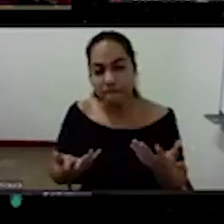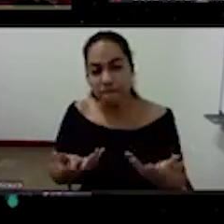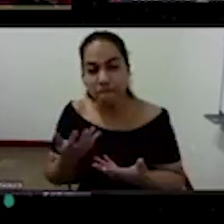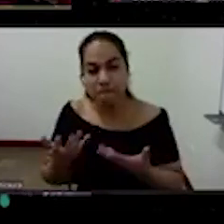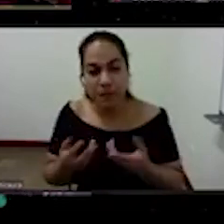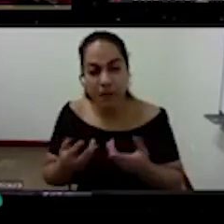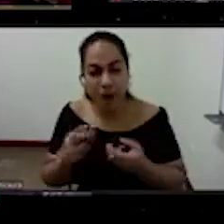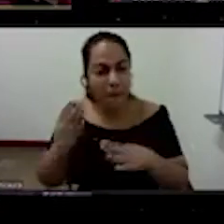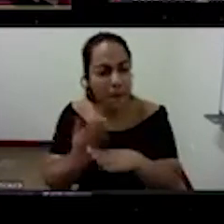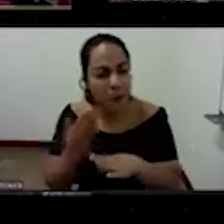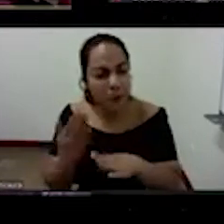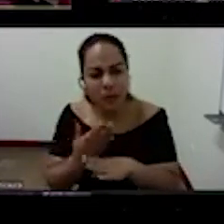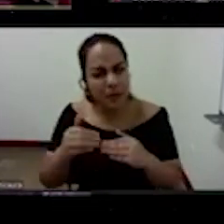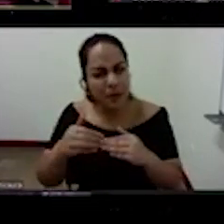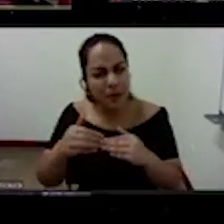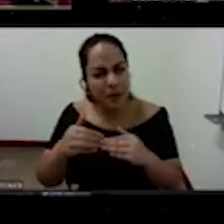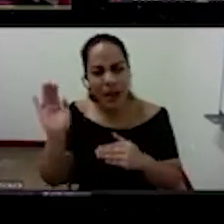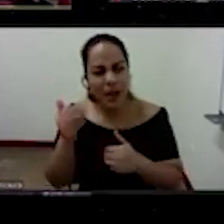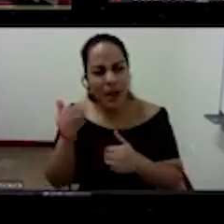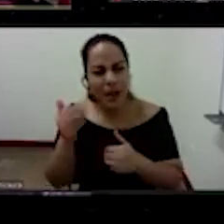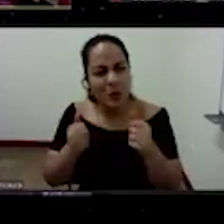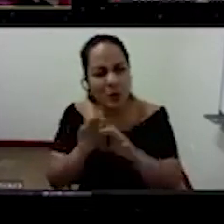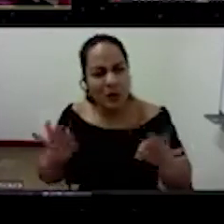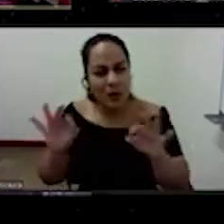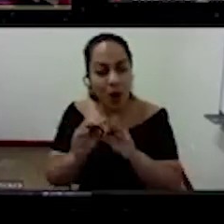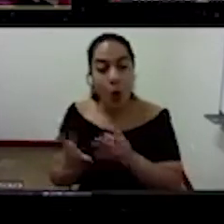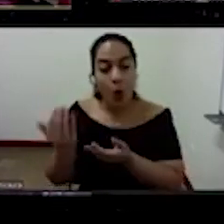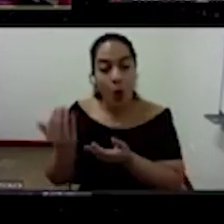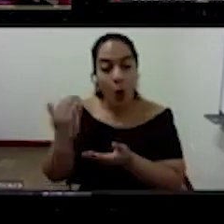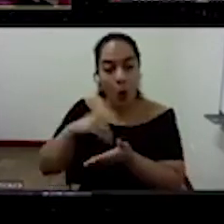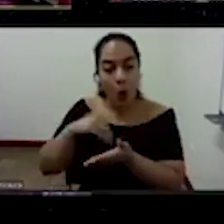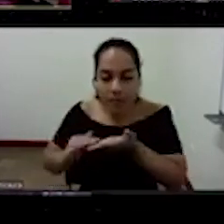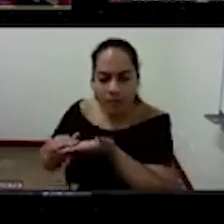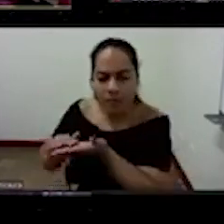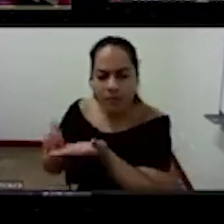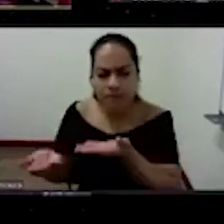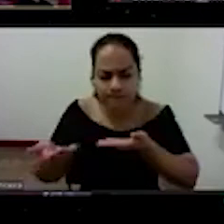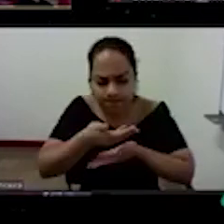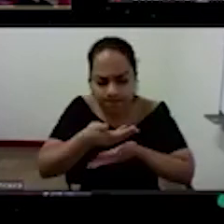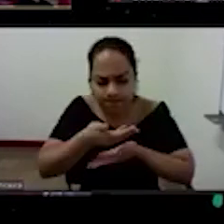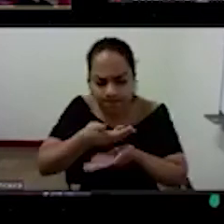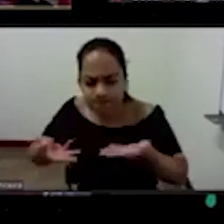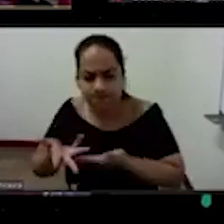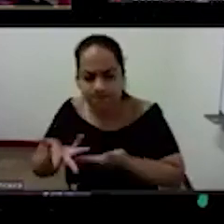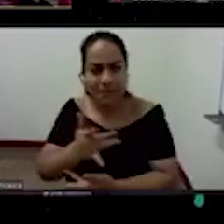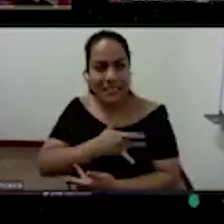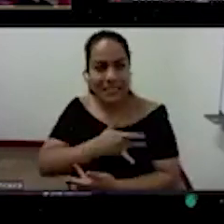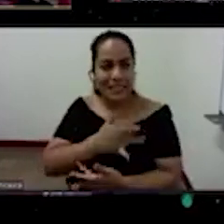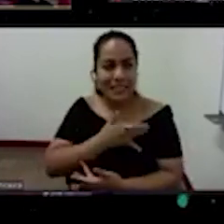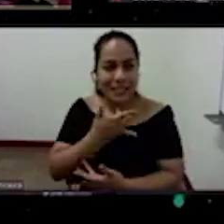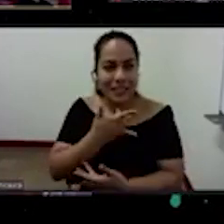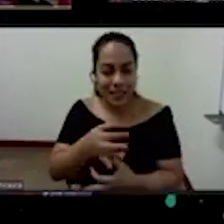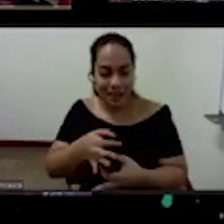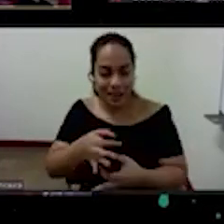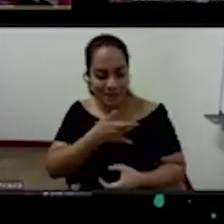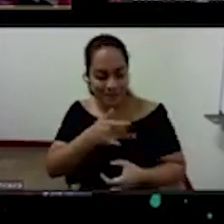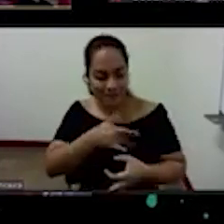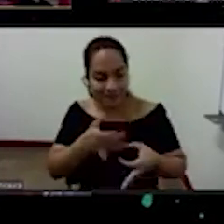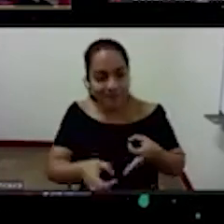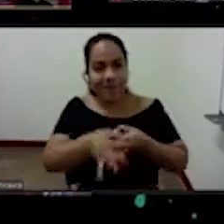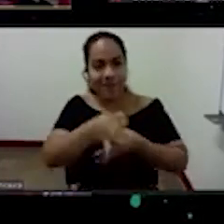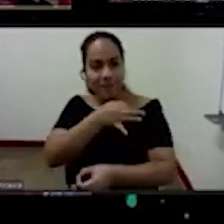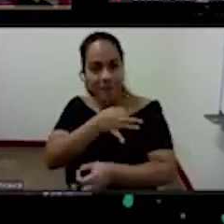más importante es la reconstrucción de un sentimiento de empatía y de